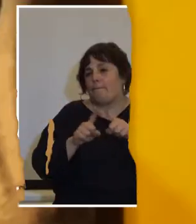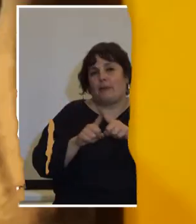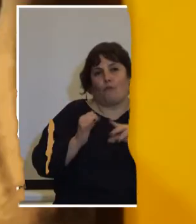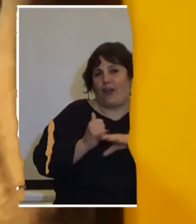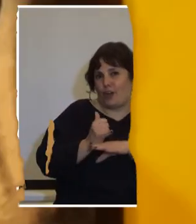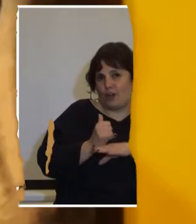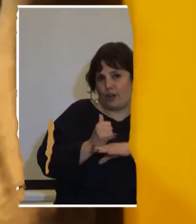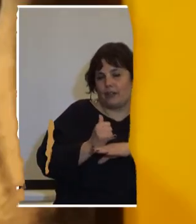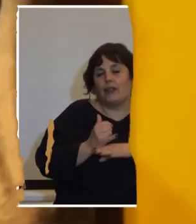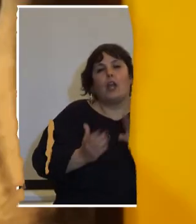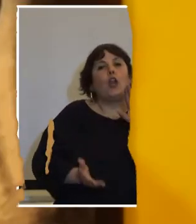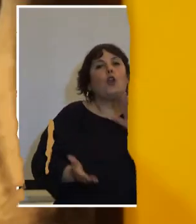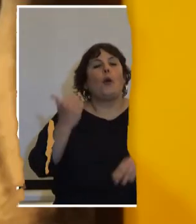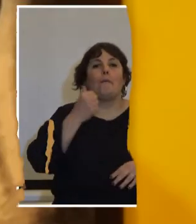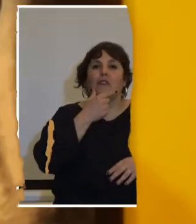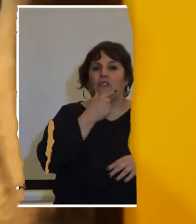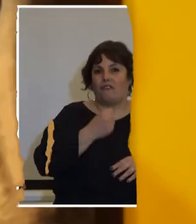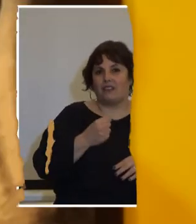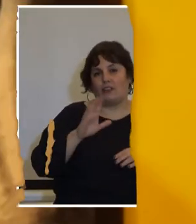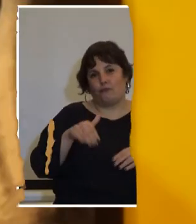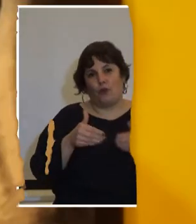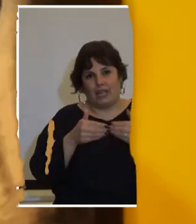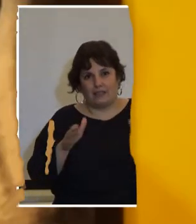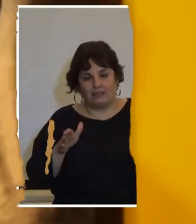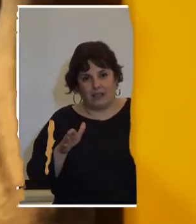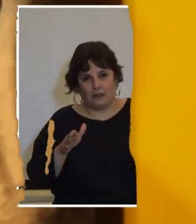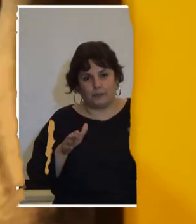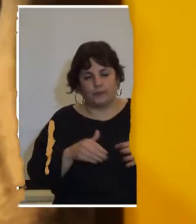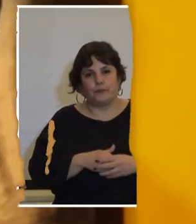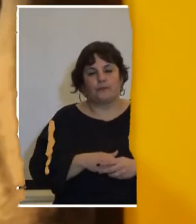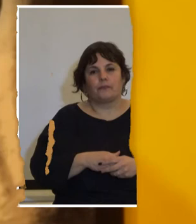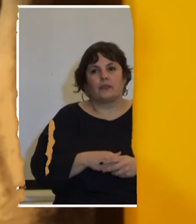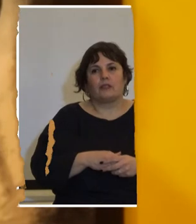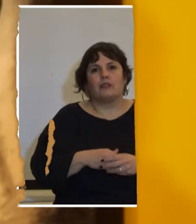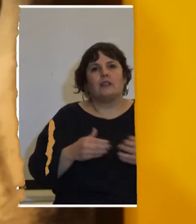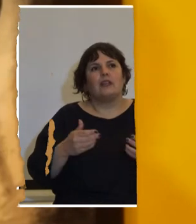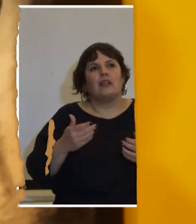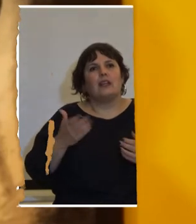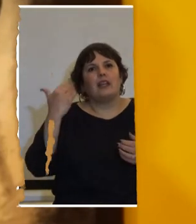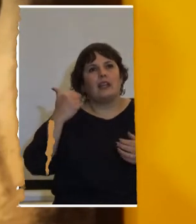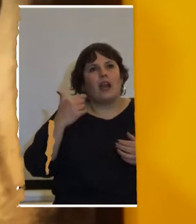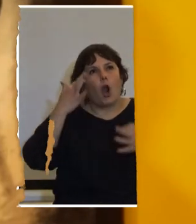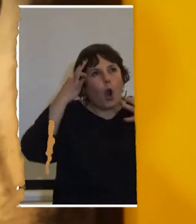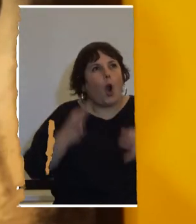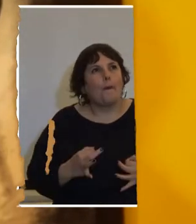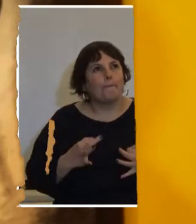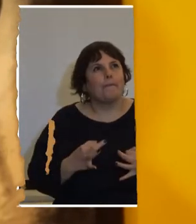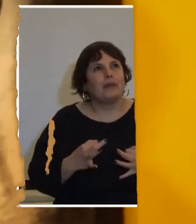lo más fácil fue iniciar la huelga estaba tan convencida